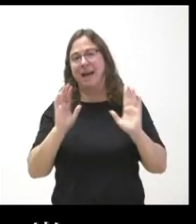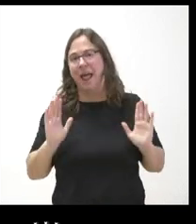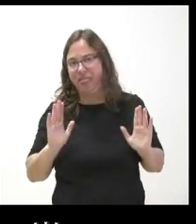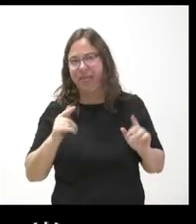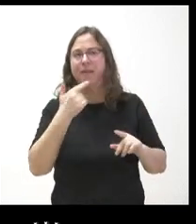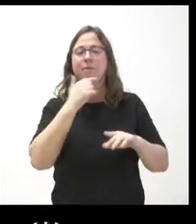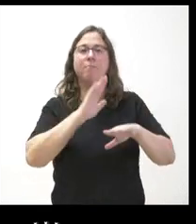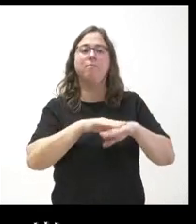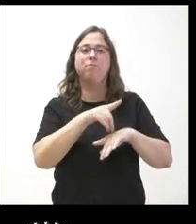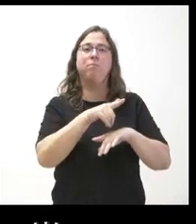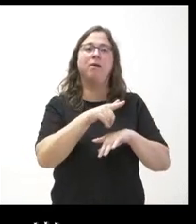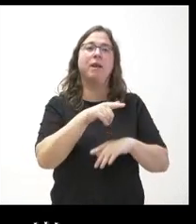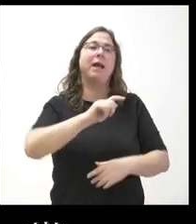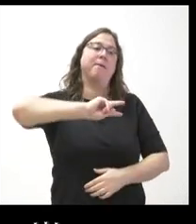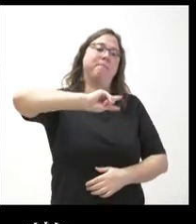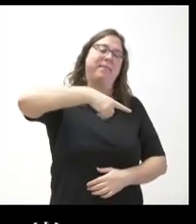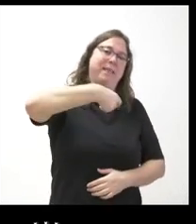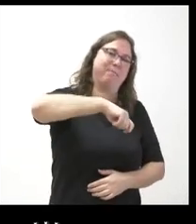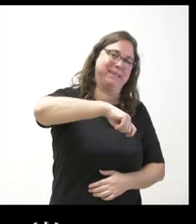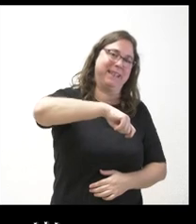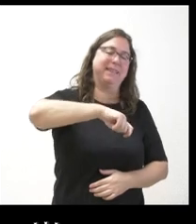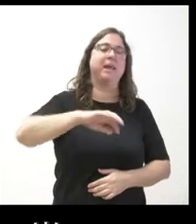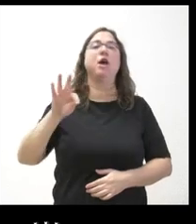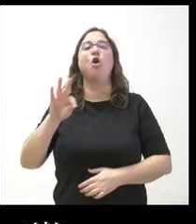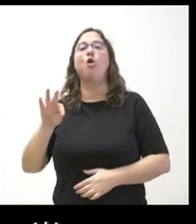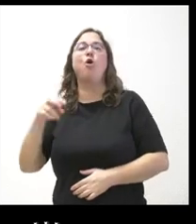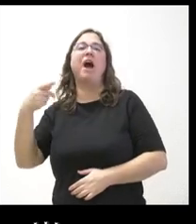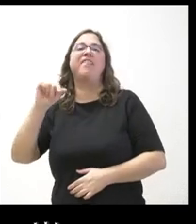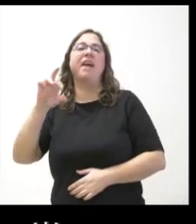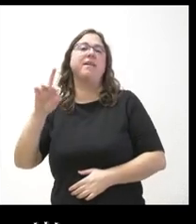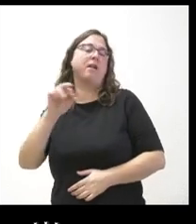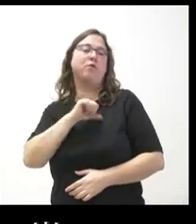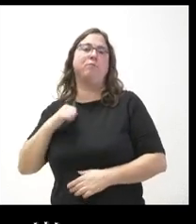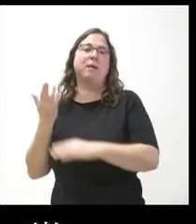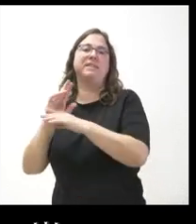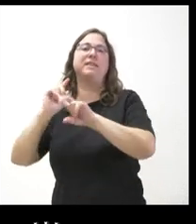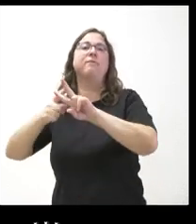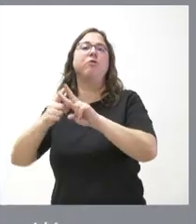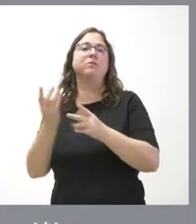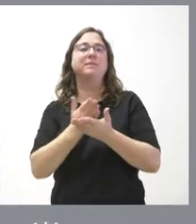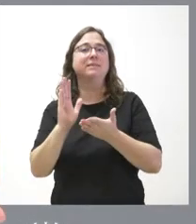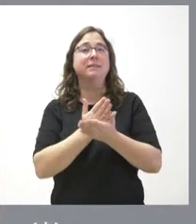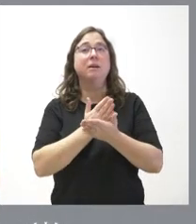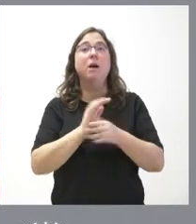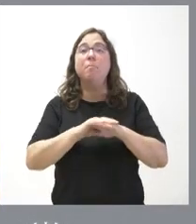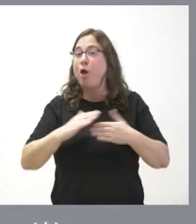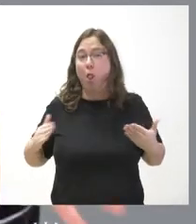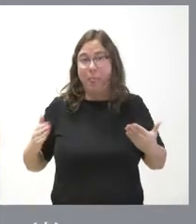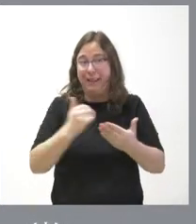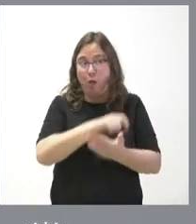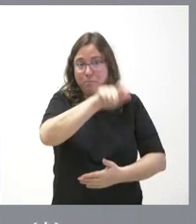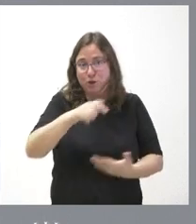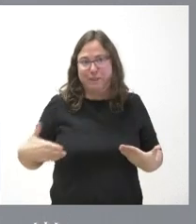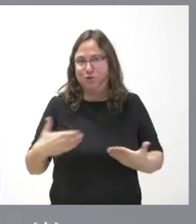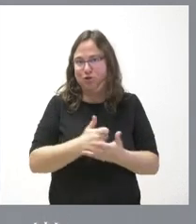el García Gallardo vicepresidente y el García Gallardo como representante político de Vox pero de todas las personas